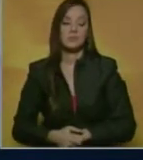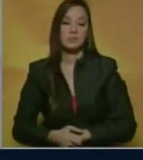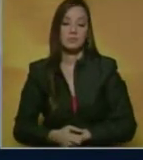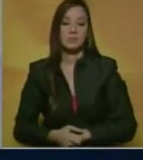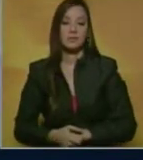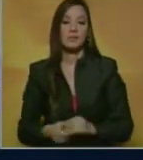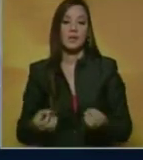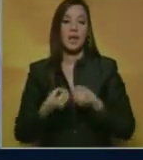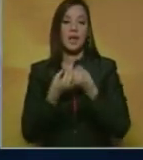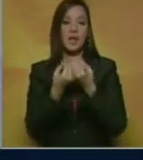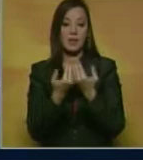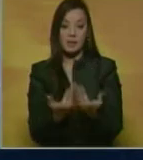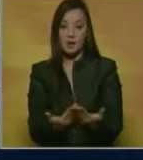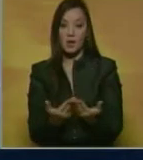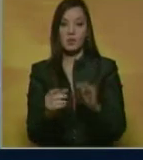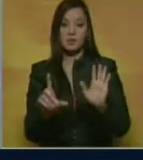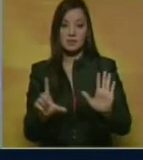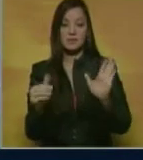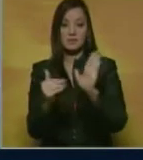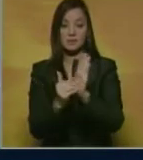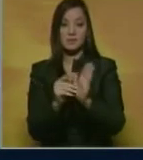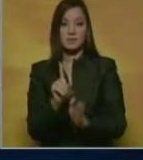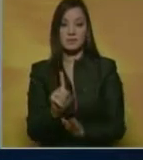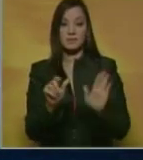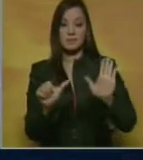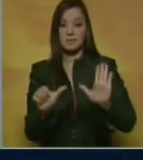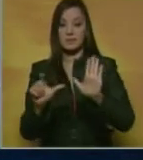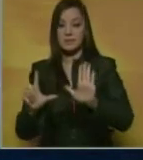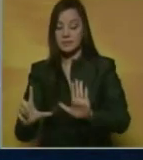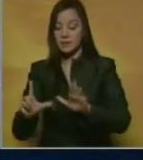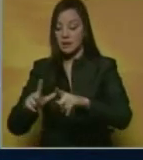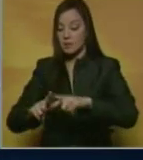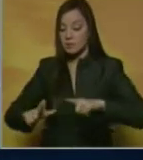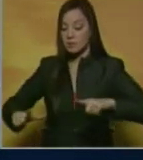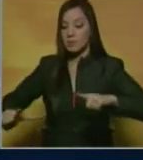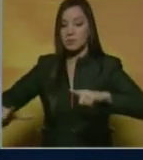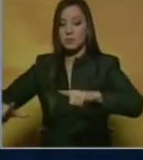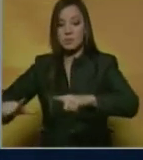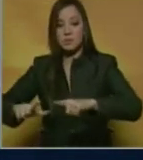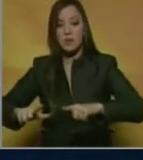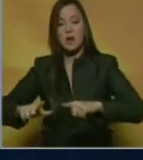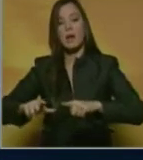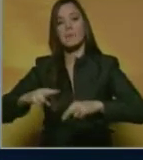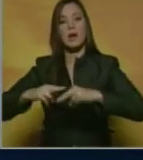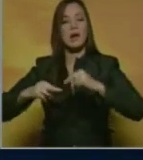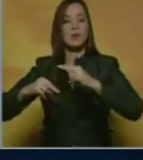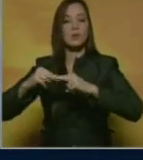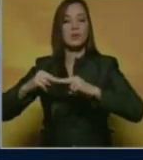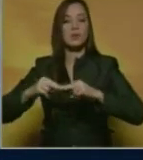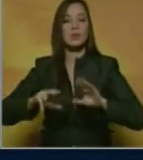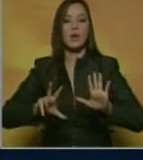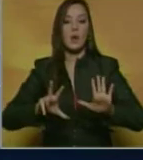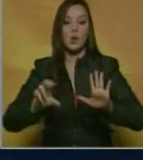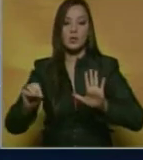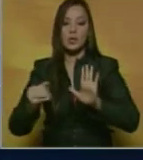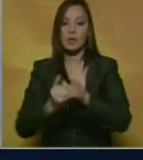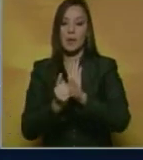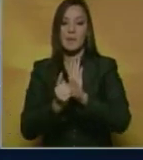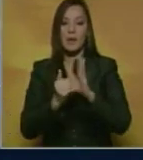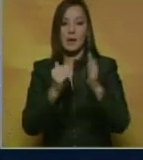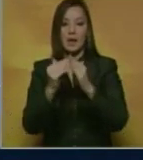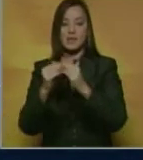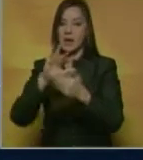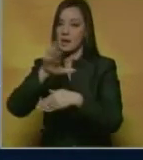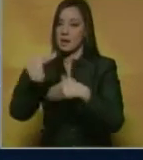Otorgó, asignó 7 mil 167 hectáreas de terreno para la construcción de más de 80 mil viviendas en todo el país